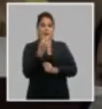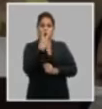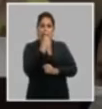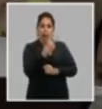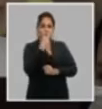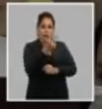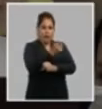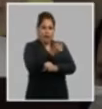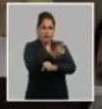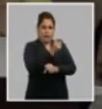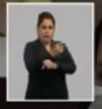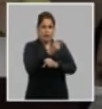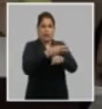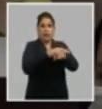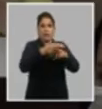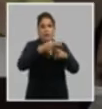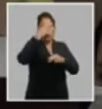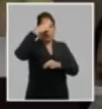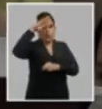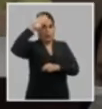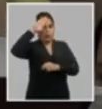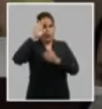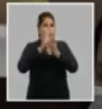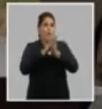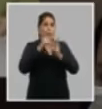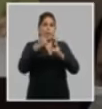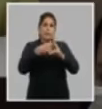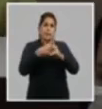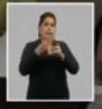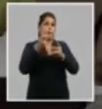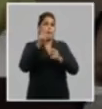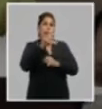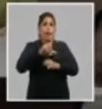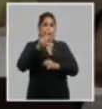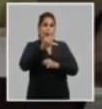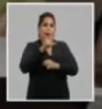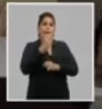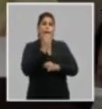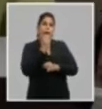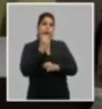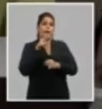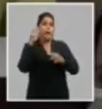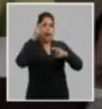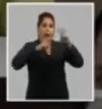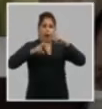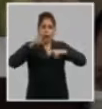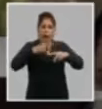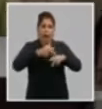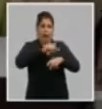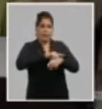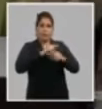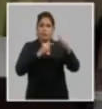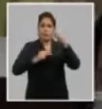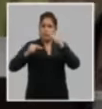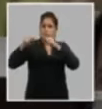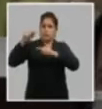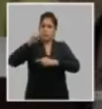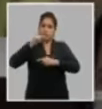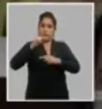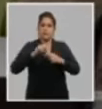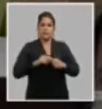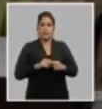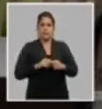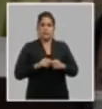atención a la enseñanza a la historia y el marxismo y leninismo en aspectos esenciales que analizamos ayer fundamentalmente